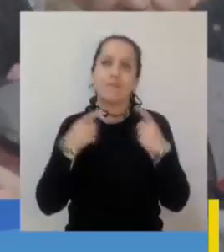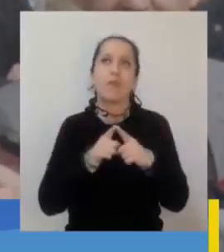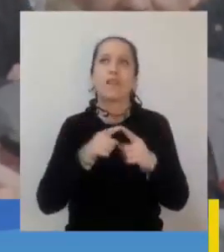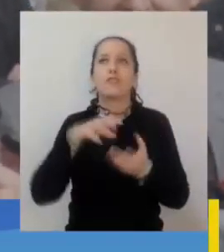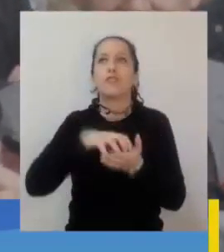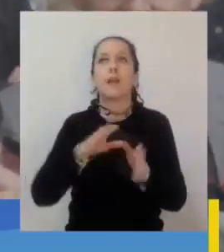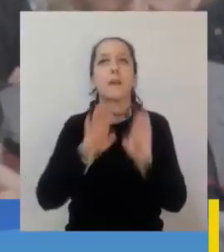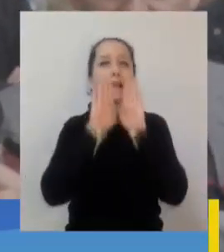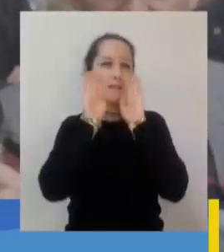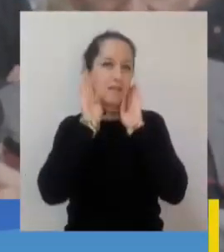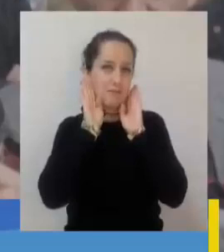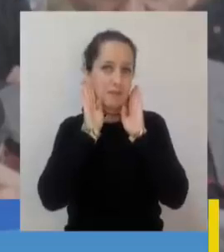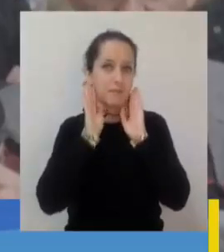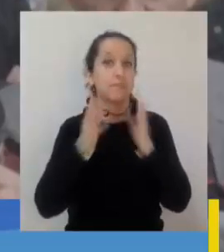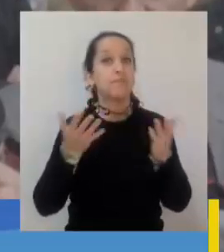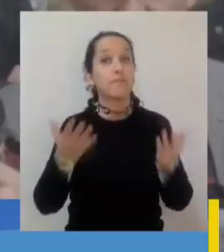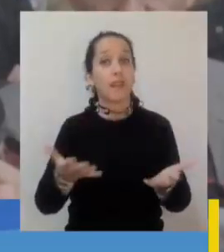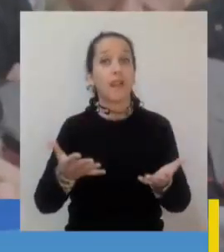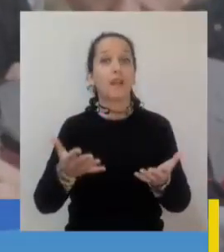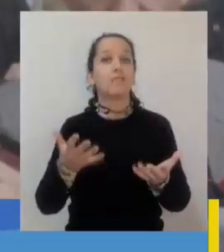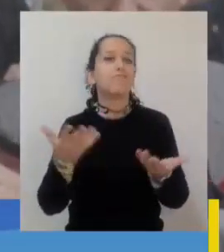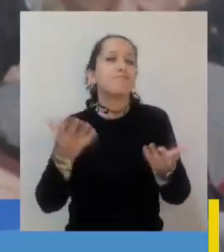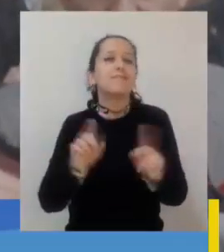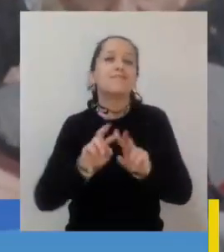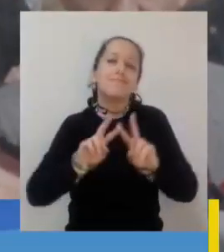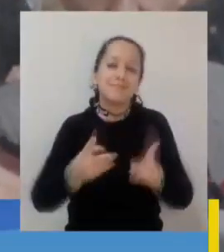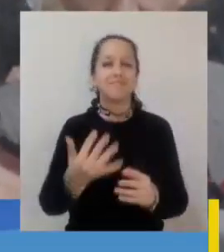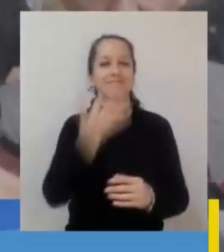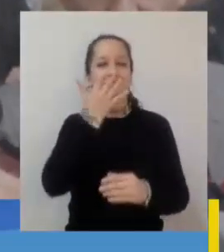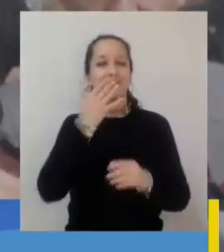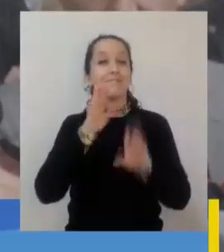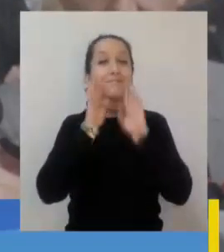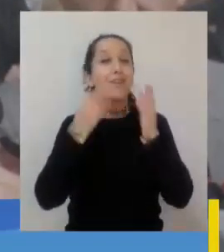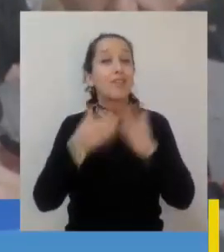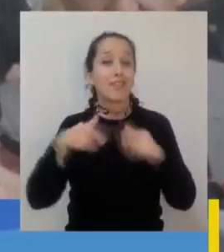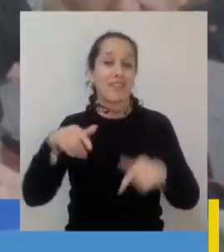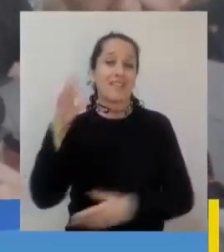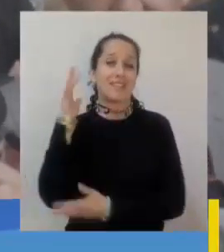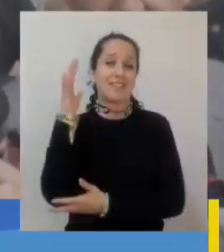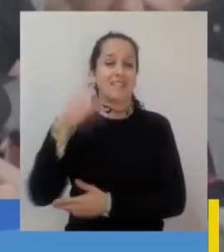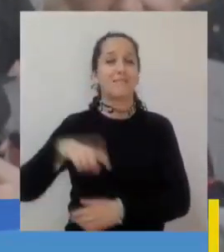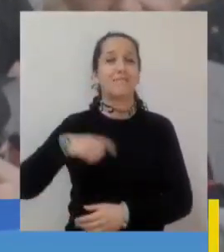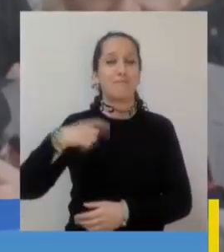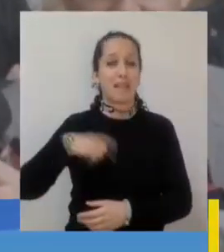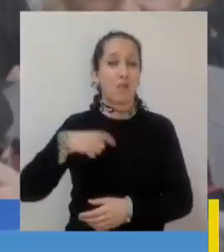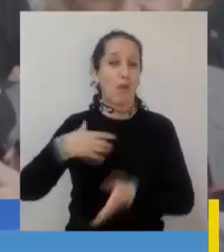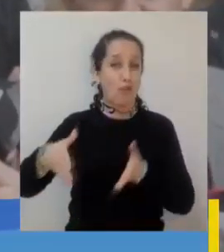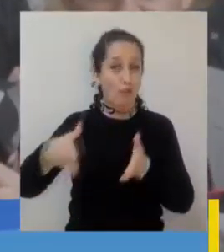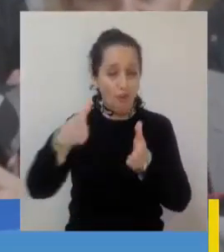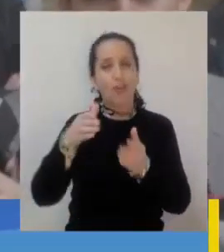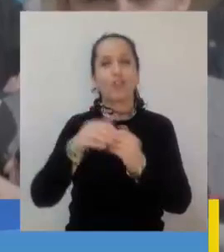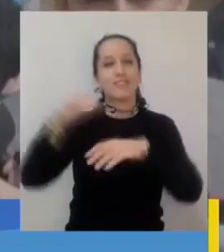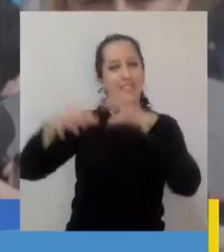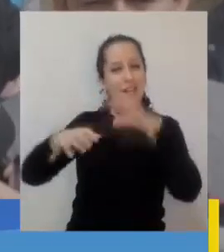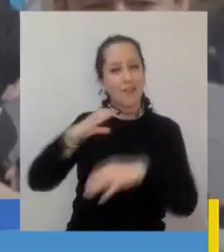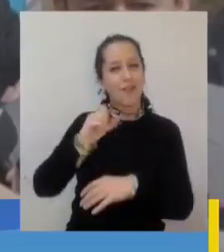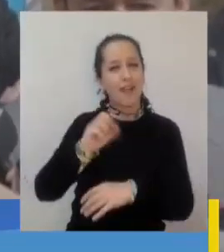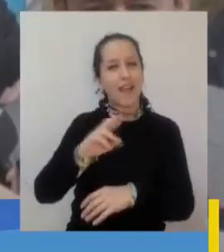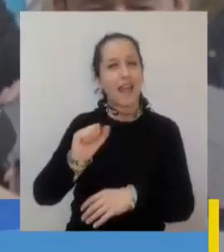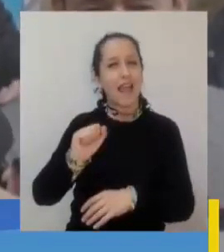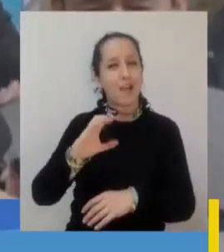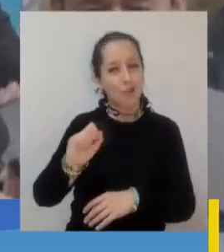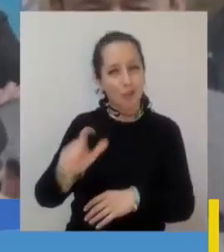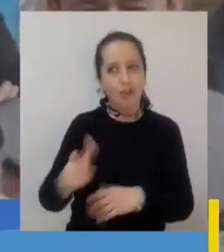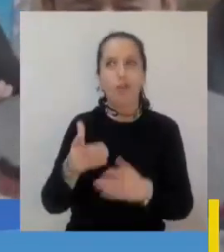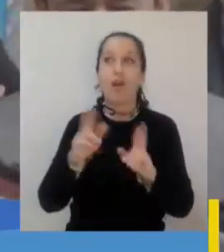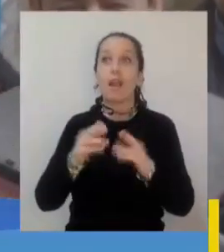que acá, desde el principal pulmón verde de la ciudad de Concepción, que es nuestro Cerro Caracol, estamos dando inicio a esta relación que esperamos dure por